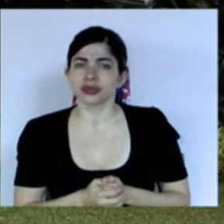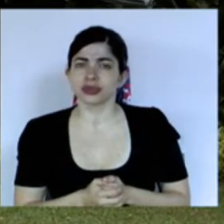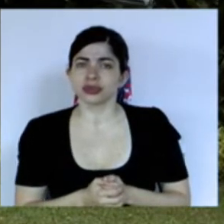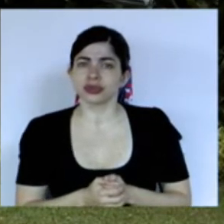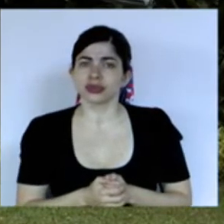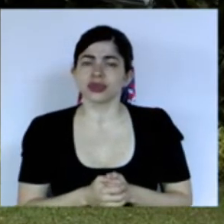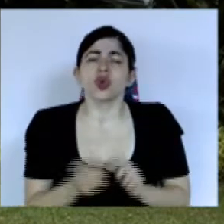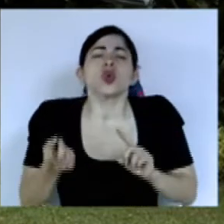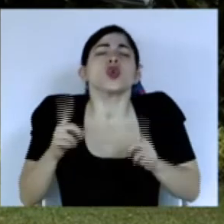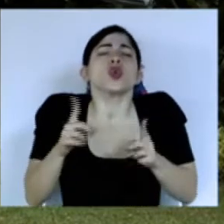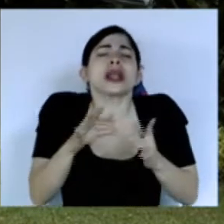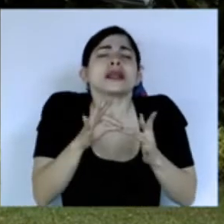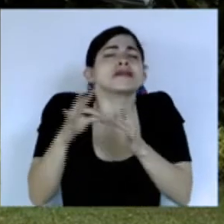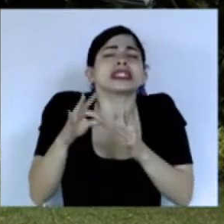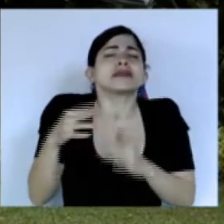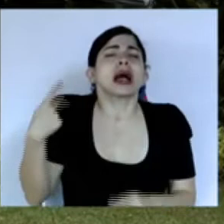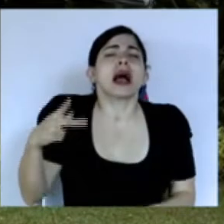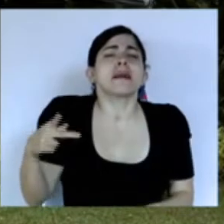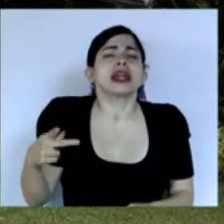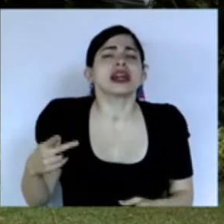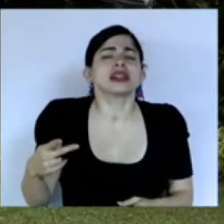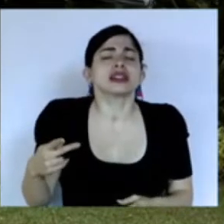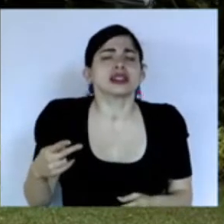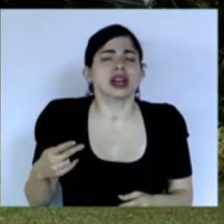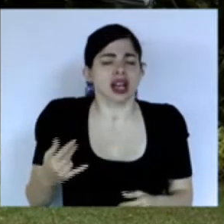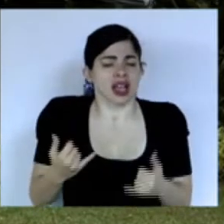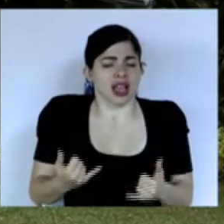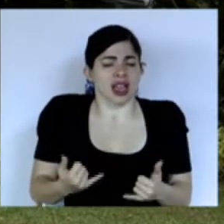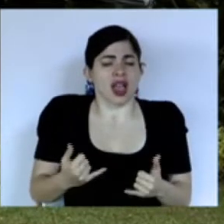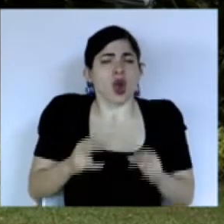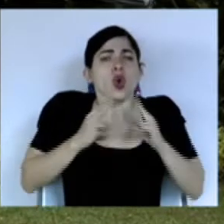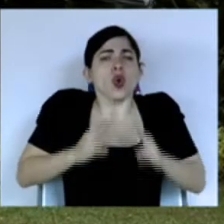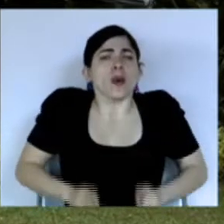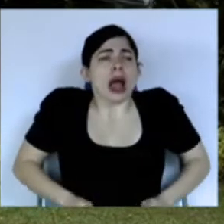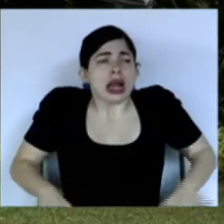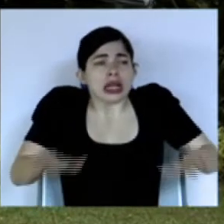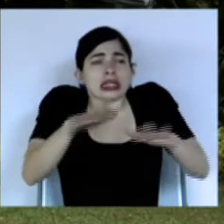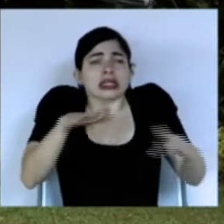y cuál es la principal amenaza que vive la humanidad